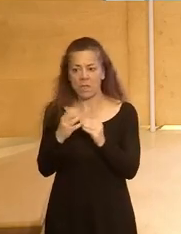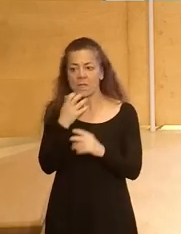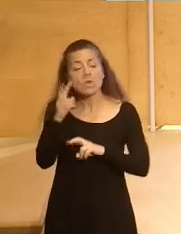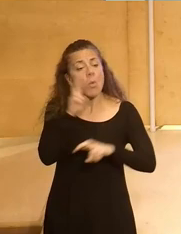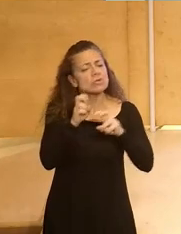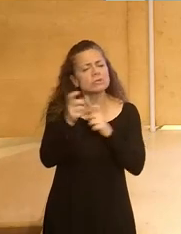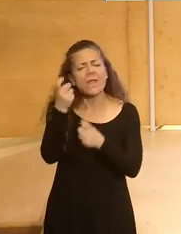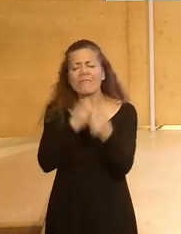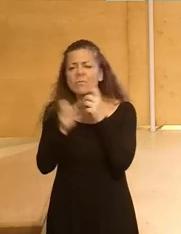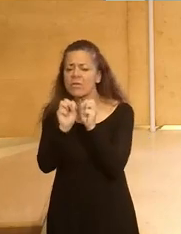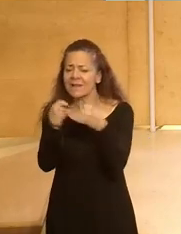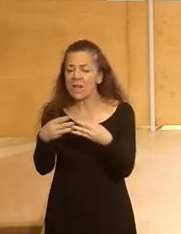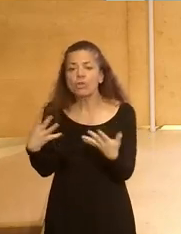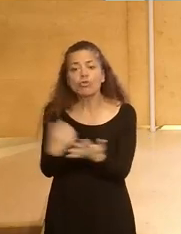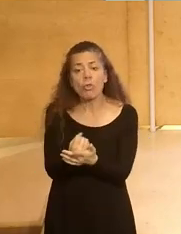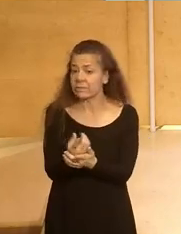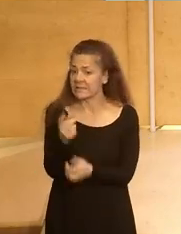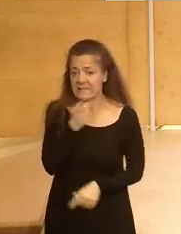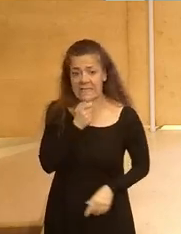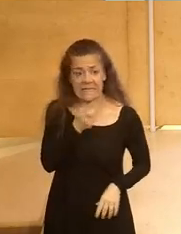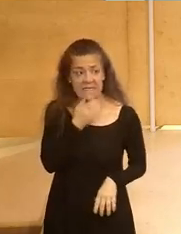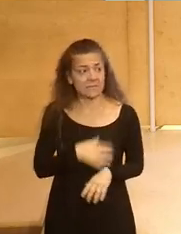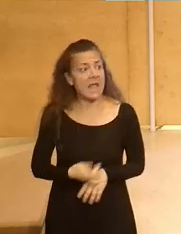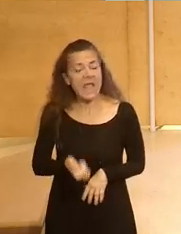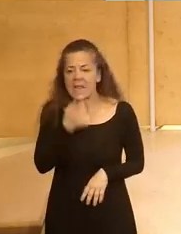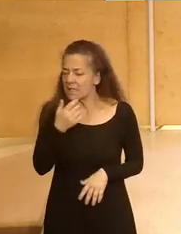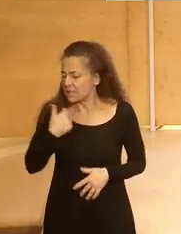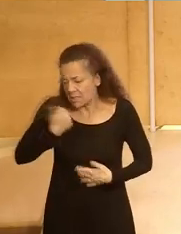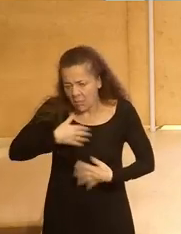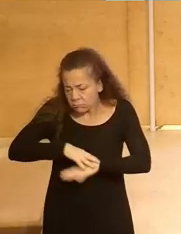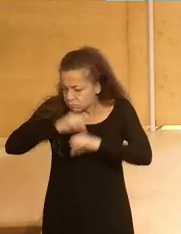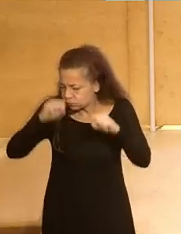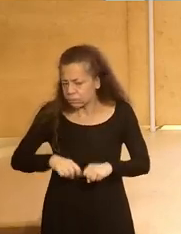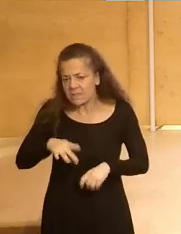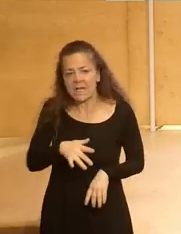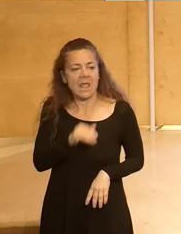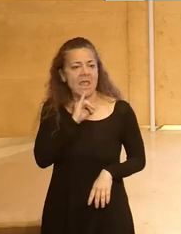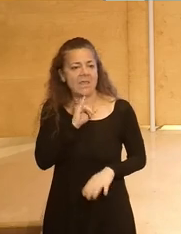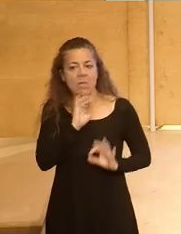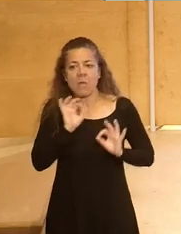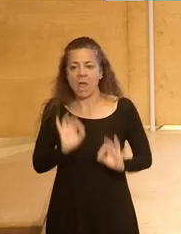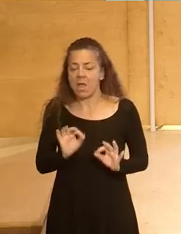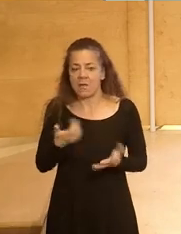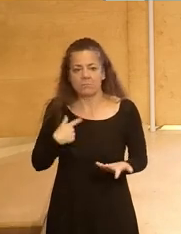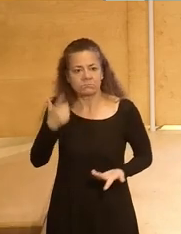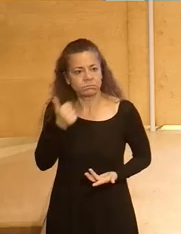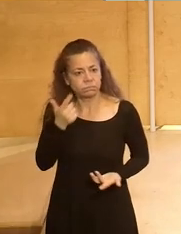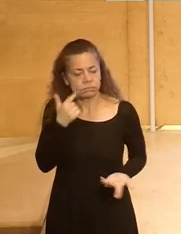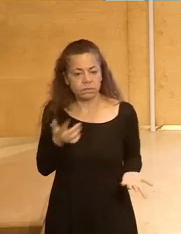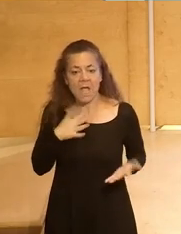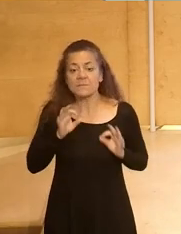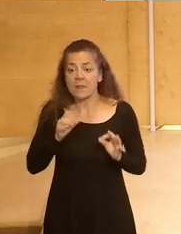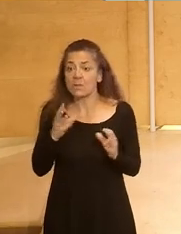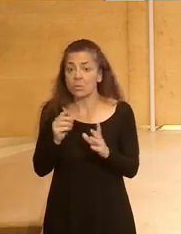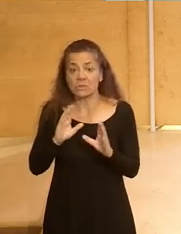buscamos mucha información en internet lo hacemos en inglés el inglés se ha instaurado como ese idioma digamos estándar sobre todo en